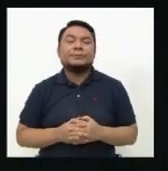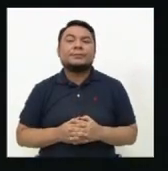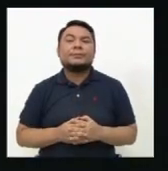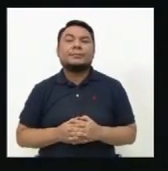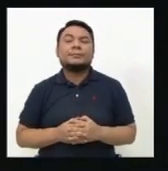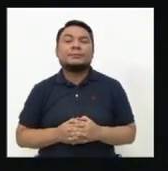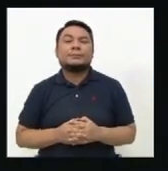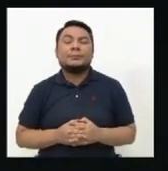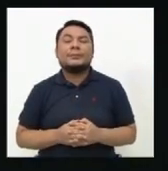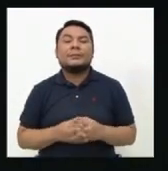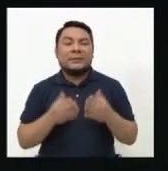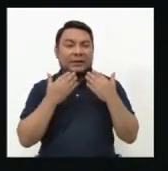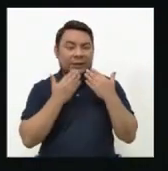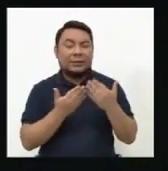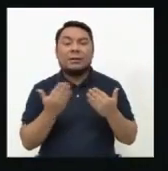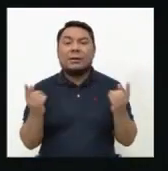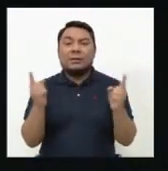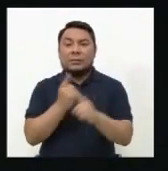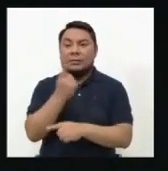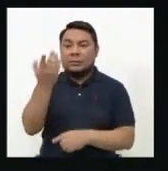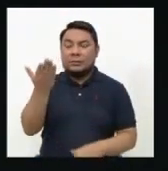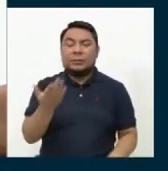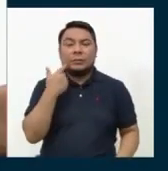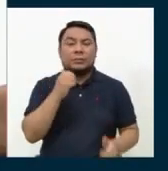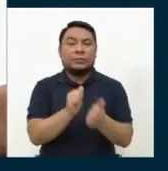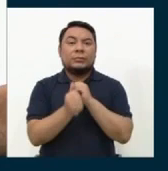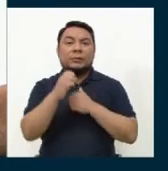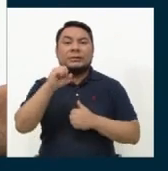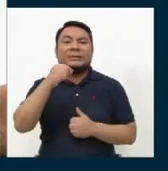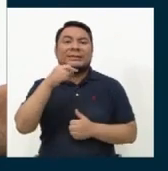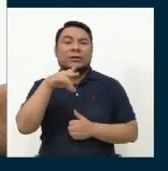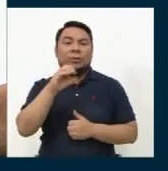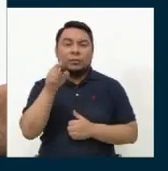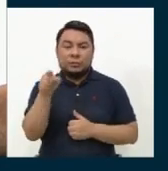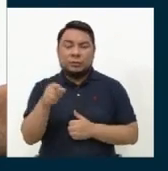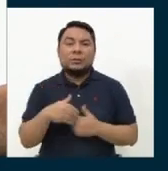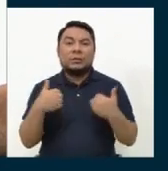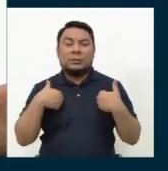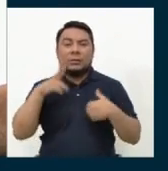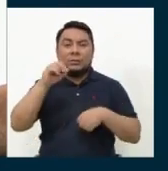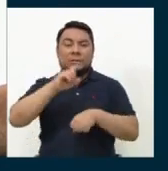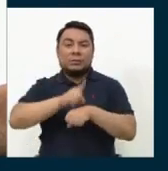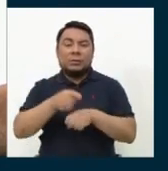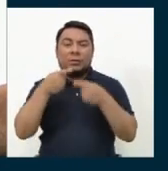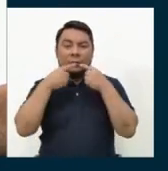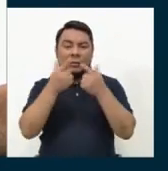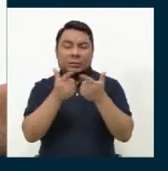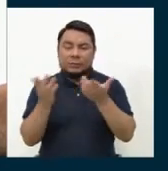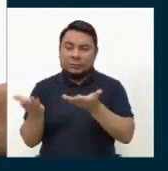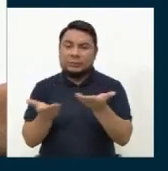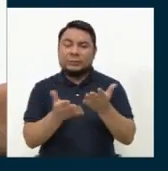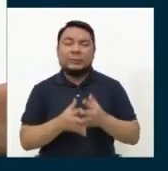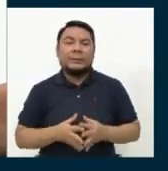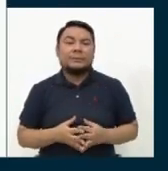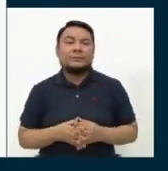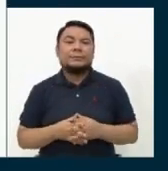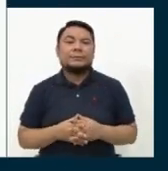Muchas gracias. Es el turno del candidato segundo Sergio Vázquez Coronado. Tiene usted 30 segundos. Adelante.